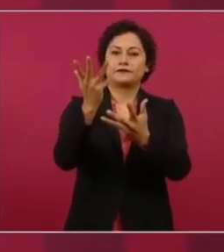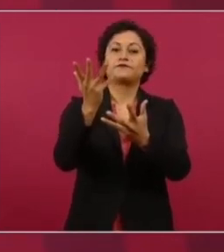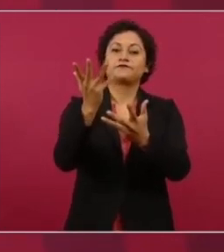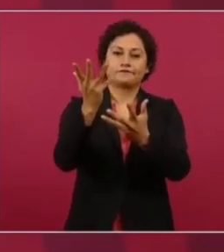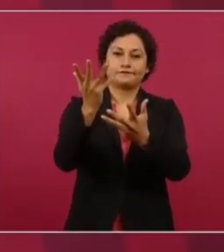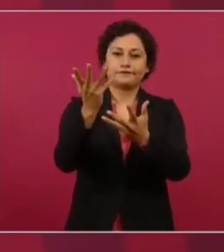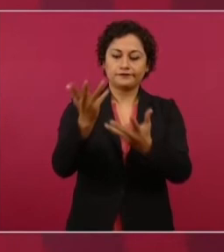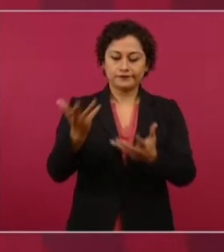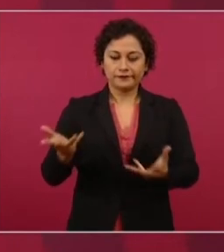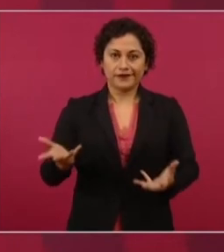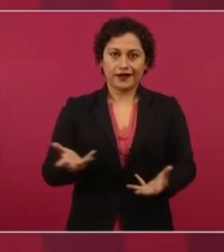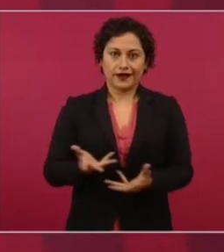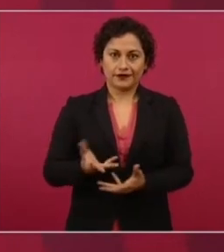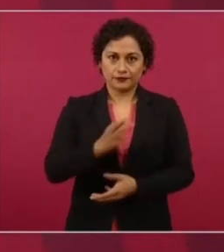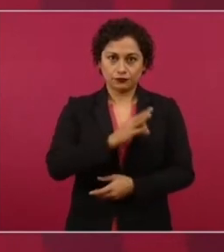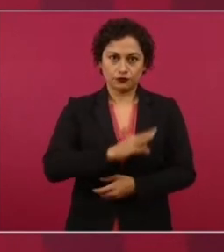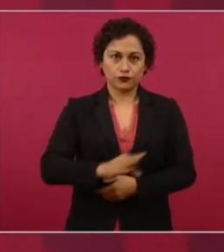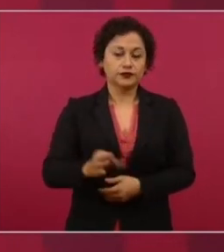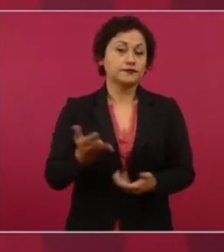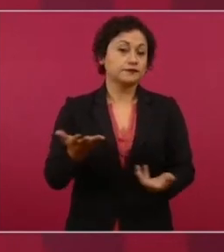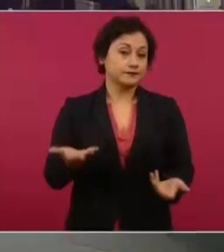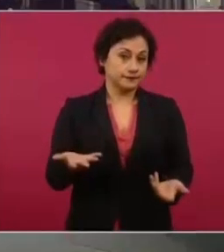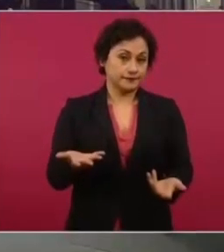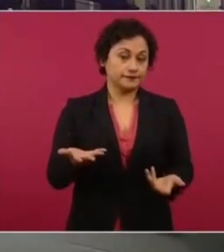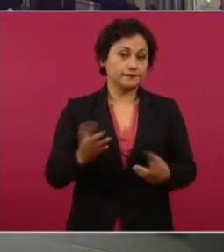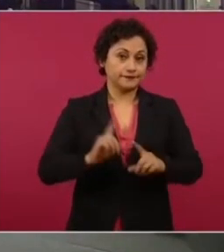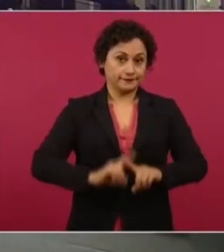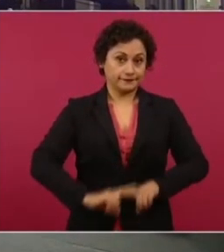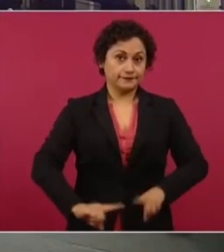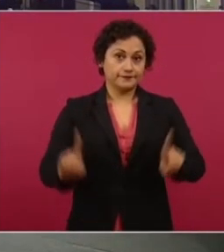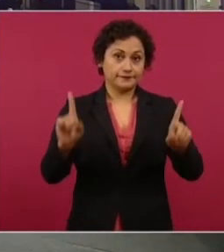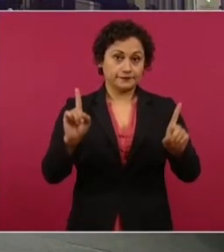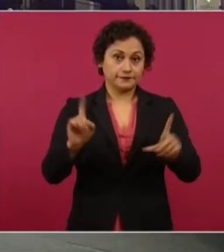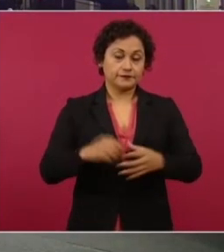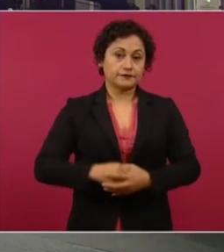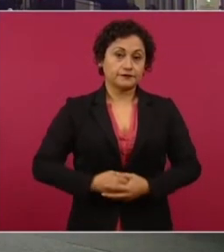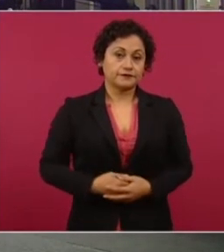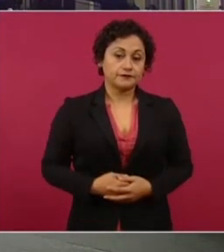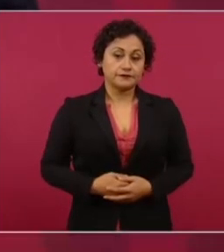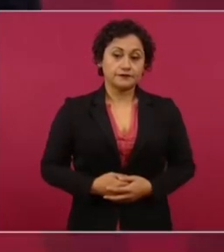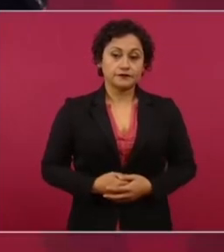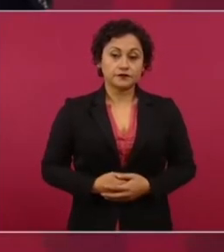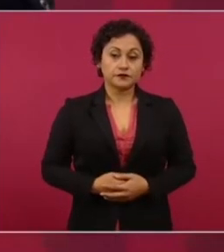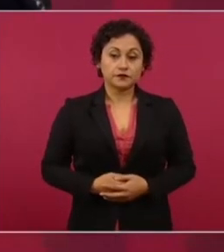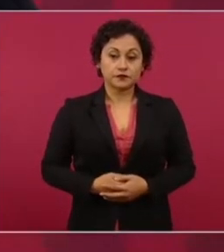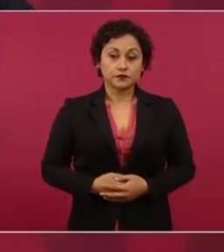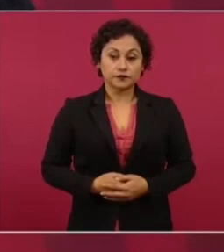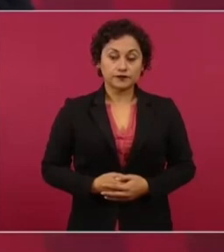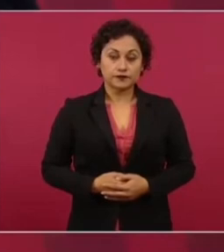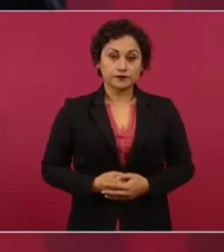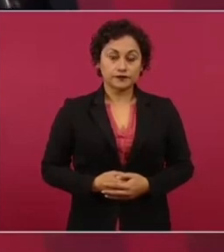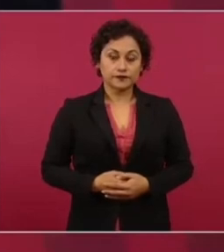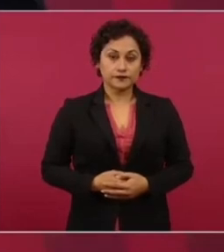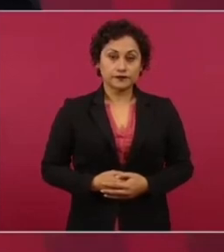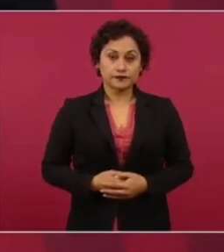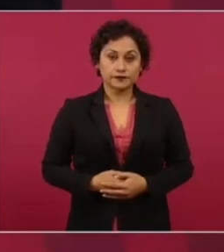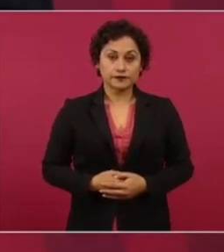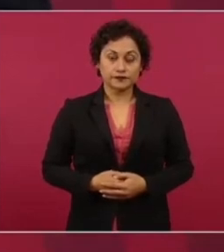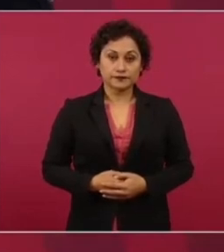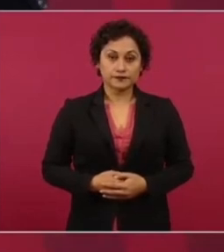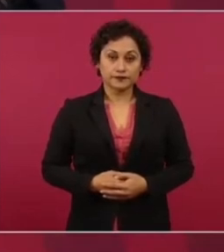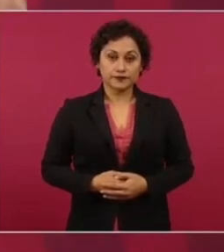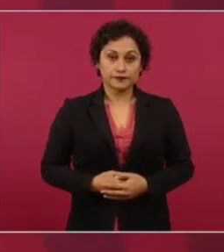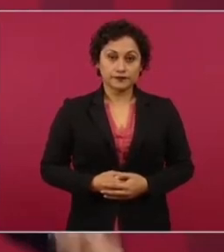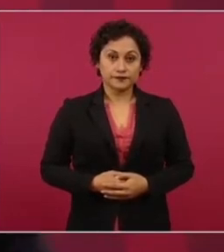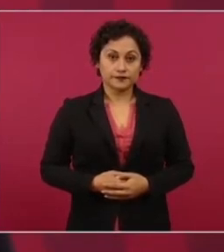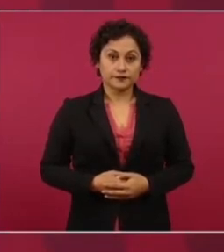¿sí? o sea sí tiene que ser